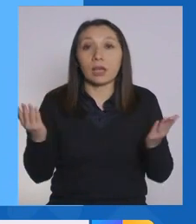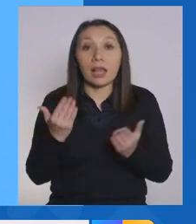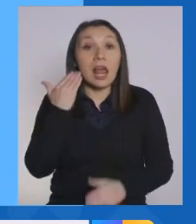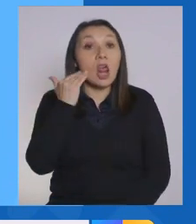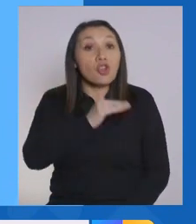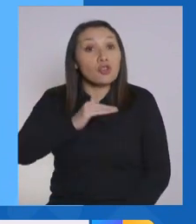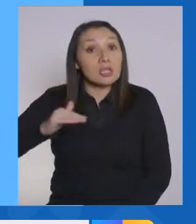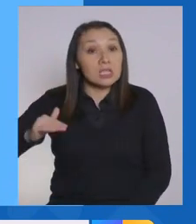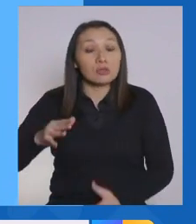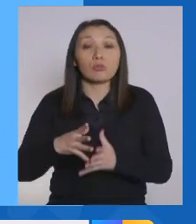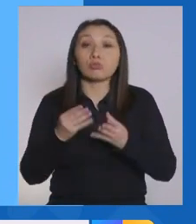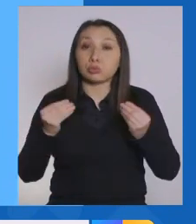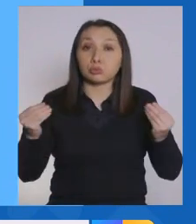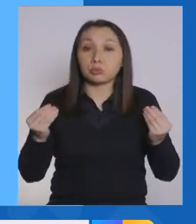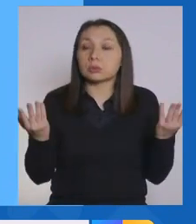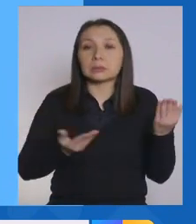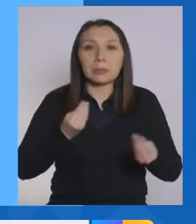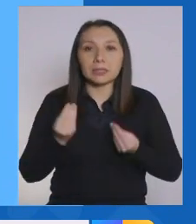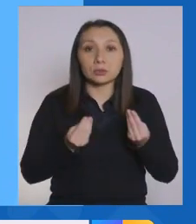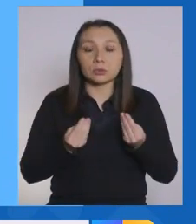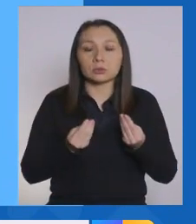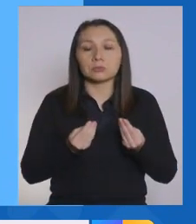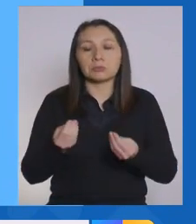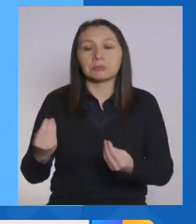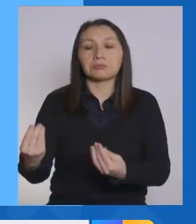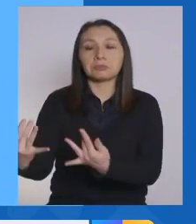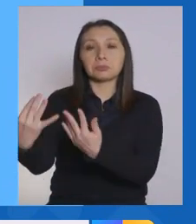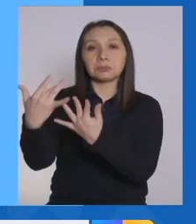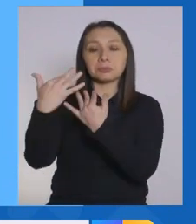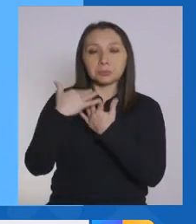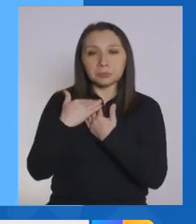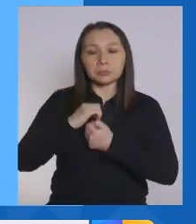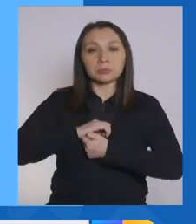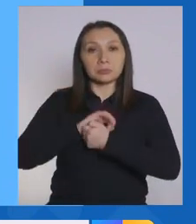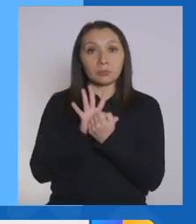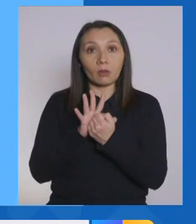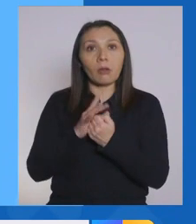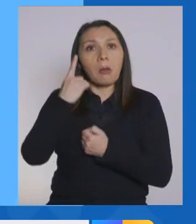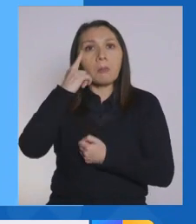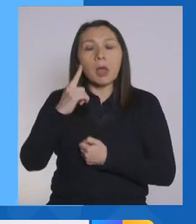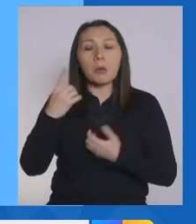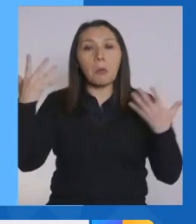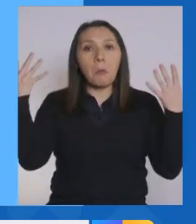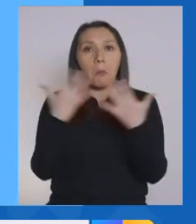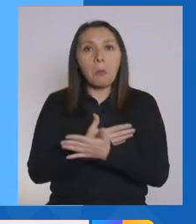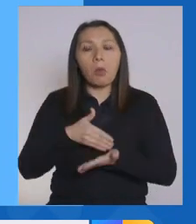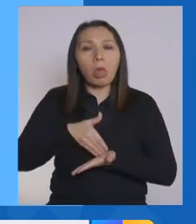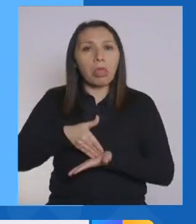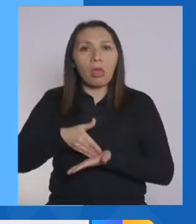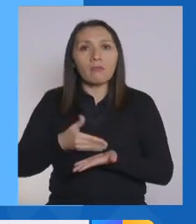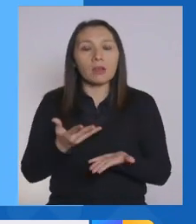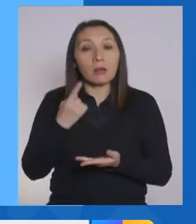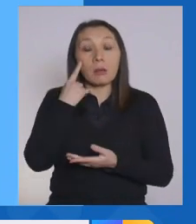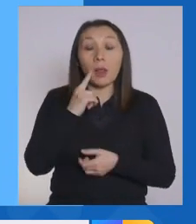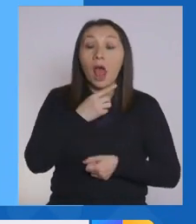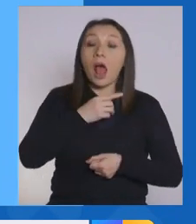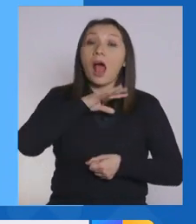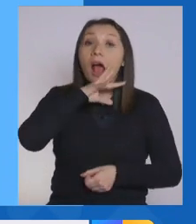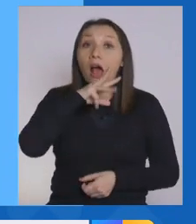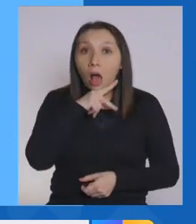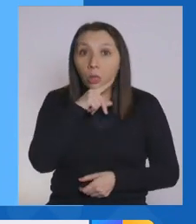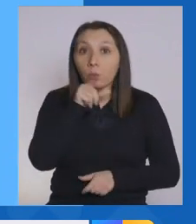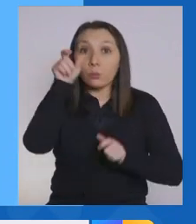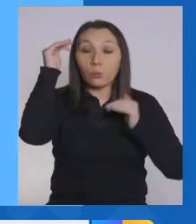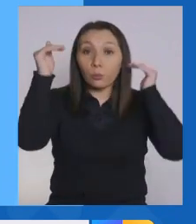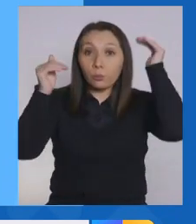los niños muchas veces se contagian, pero son asintomáticos. Por lo tanto, los adultos tenemos mayores